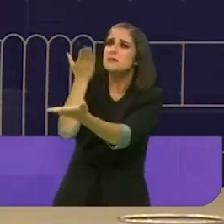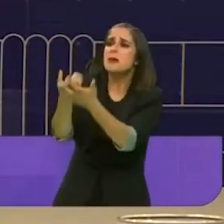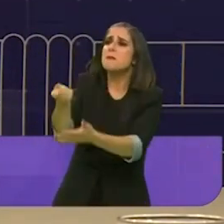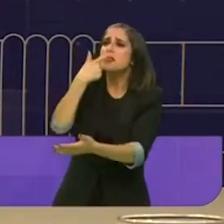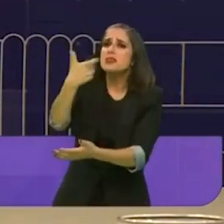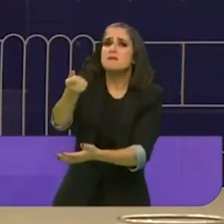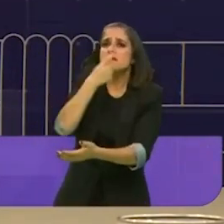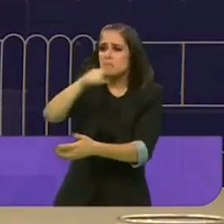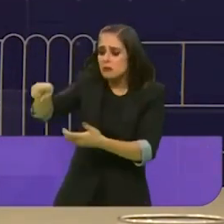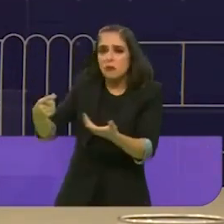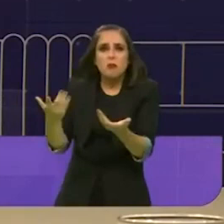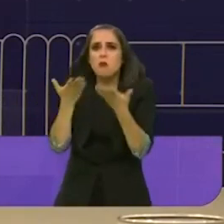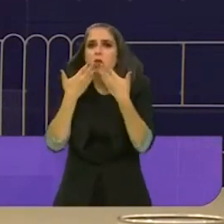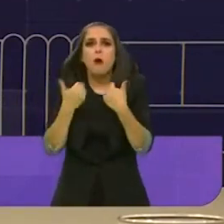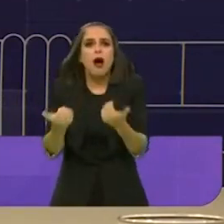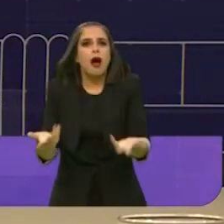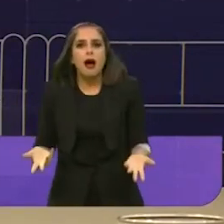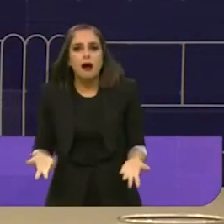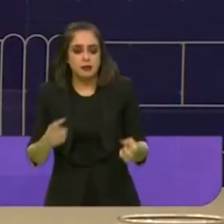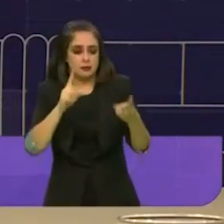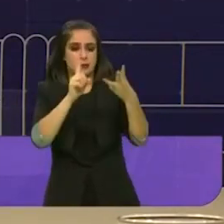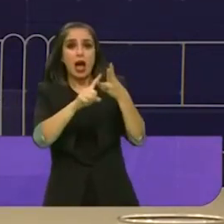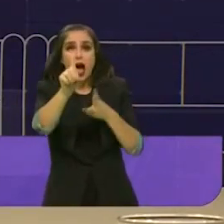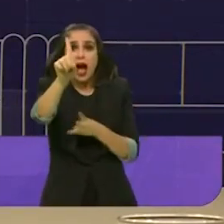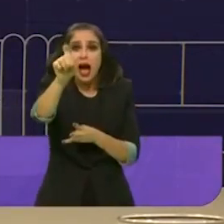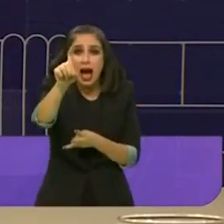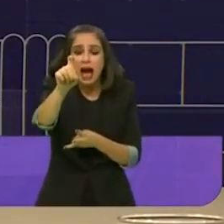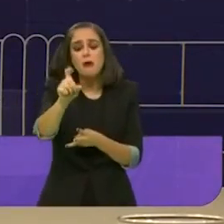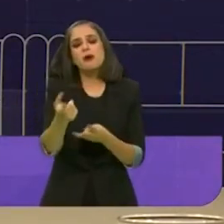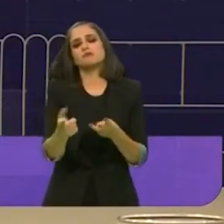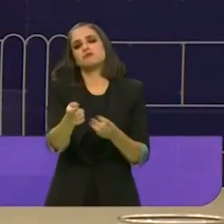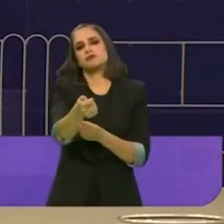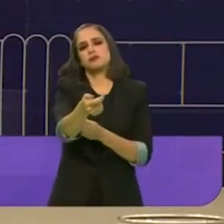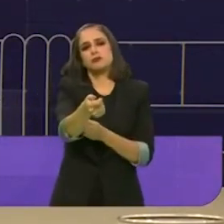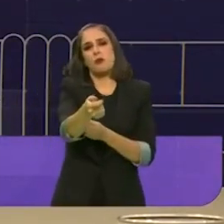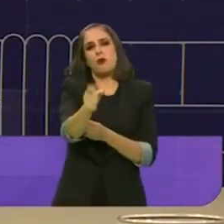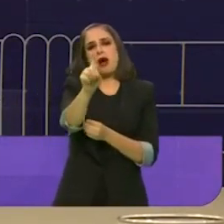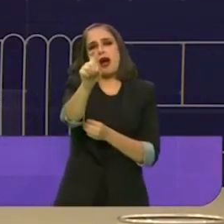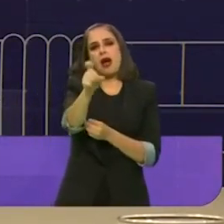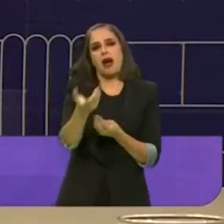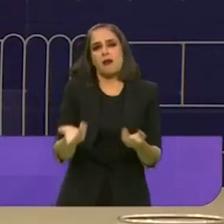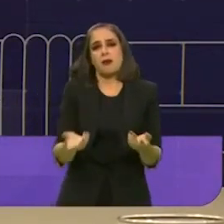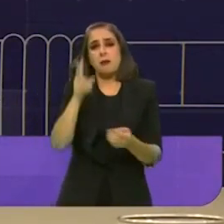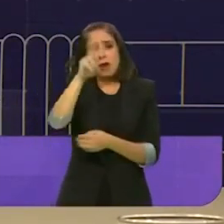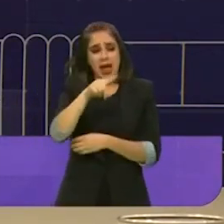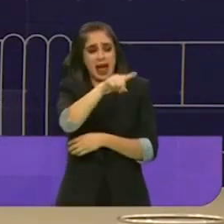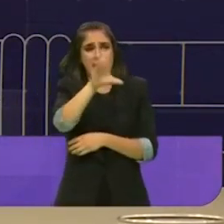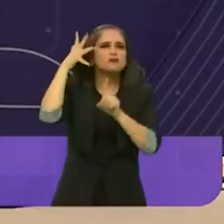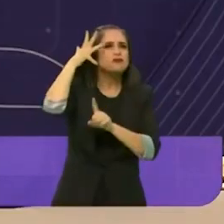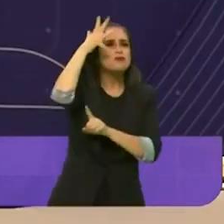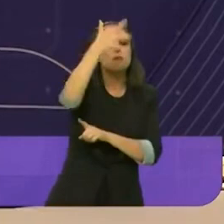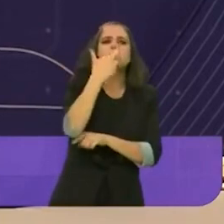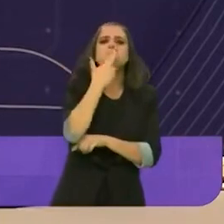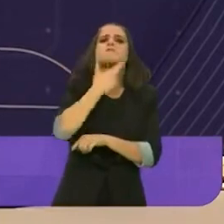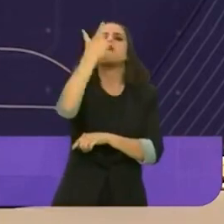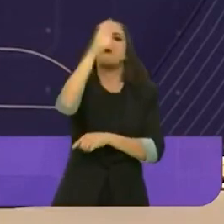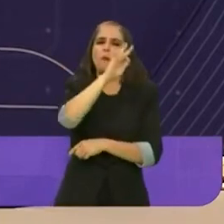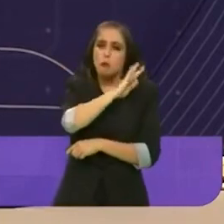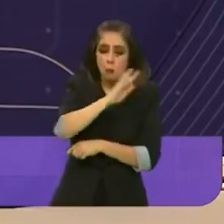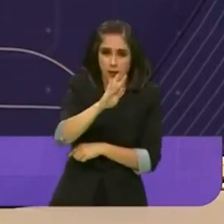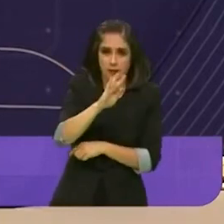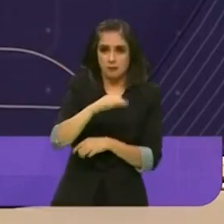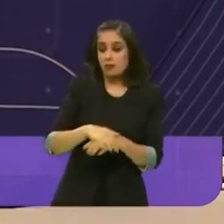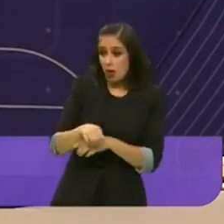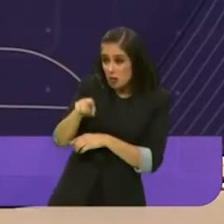Hoy no sale suficientemente agua. Ustedes, Clara, han hecho el peor gobierno en la historia. A ustedes